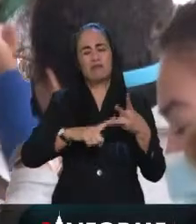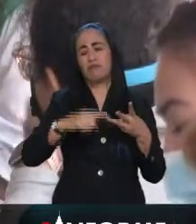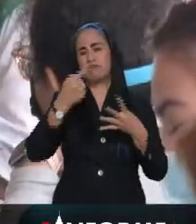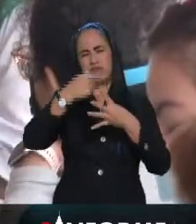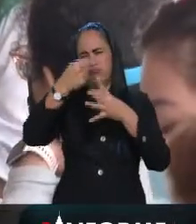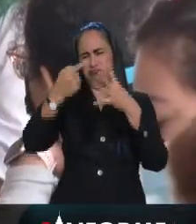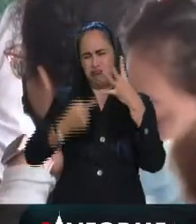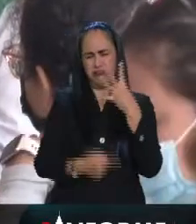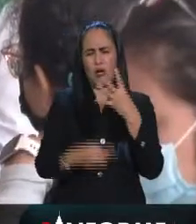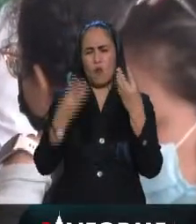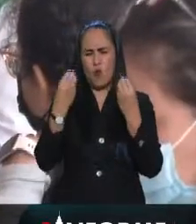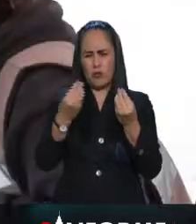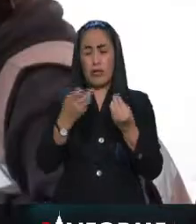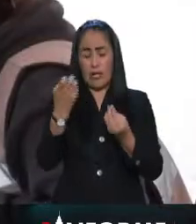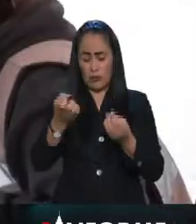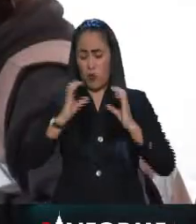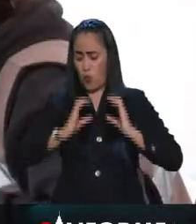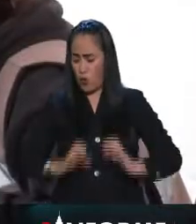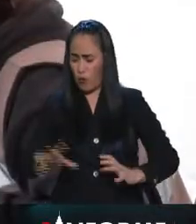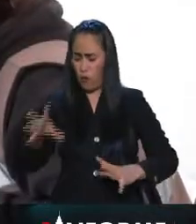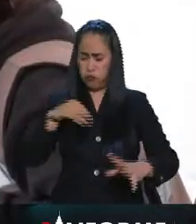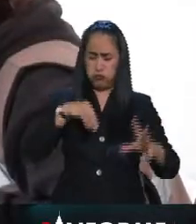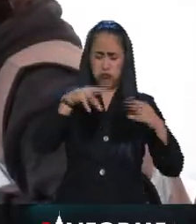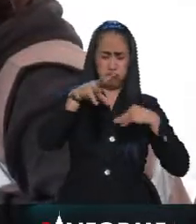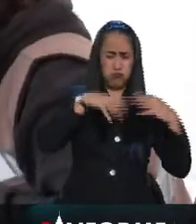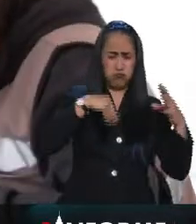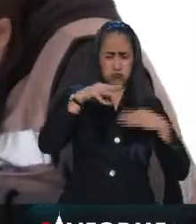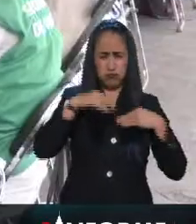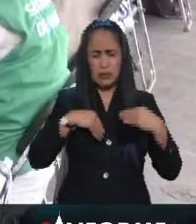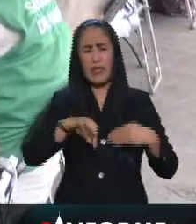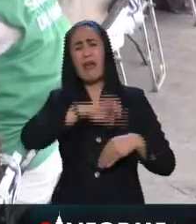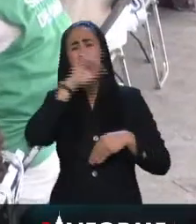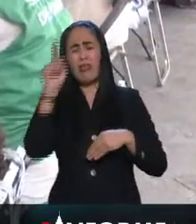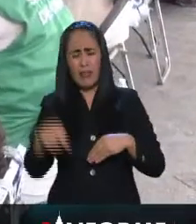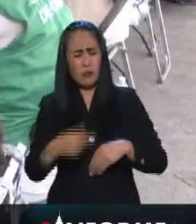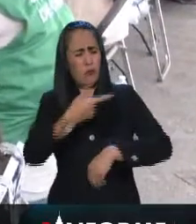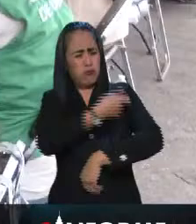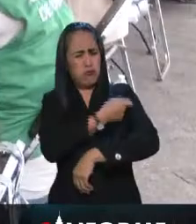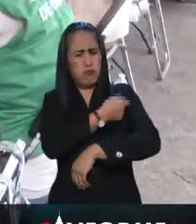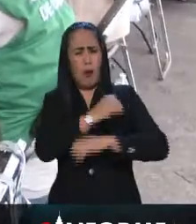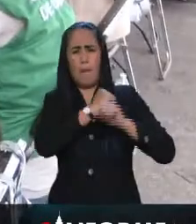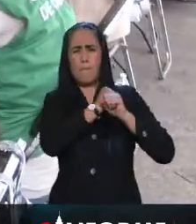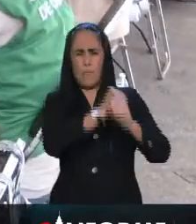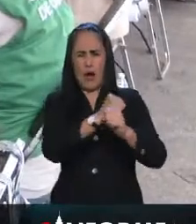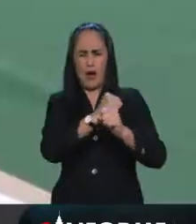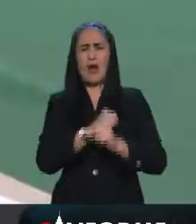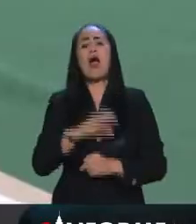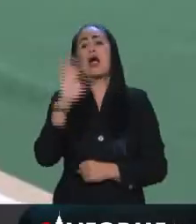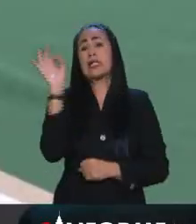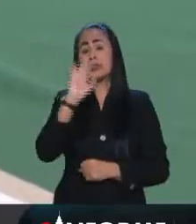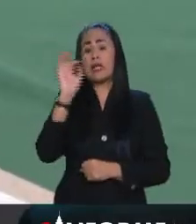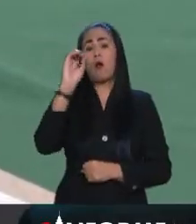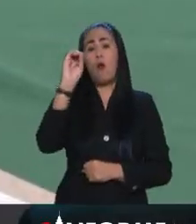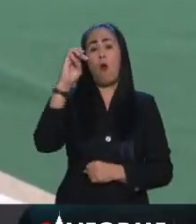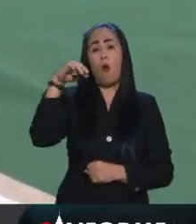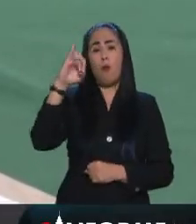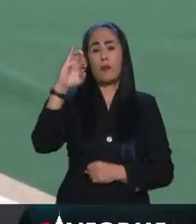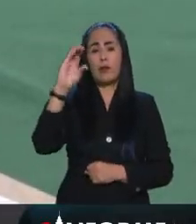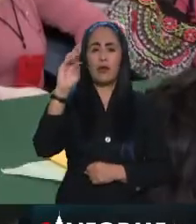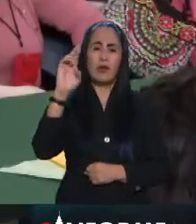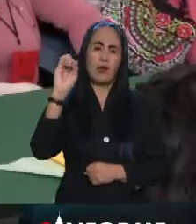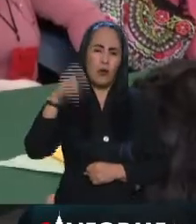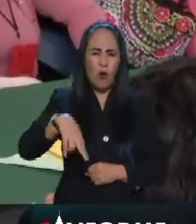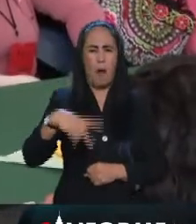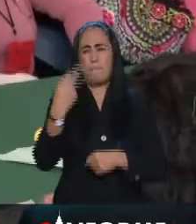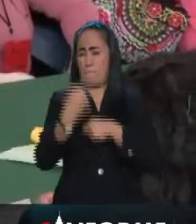induce nuestra respuesta inmune. Y eso también puede ser un factor que haga que Omicron no sea tan agresiva. Están las